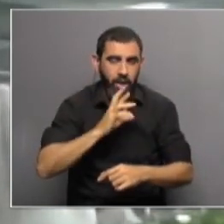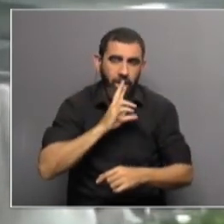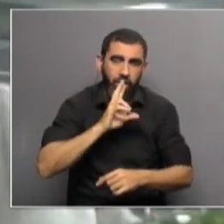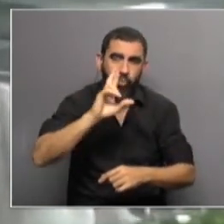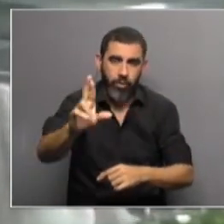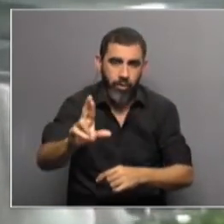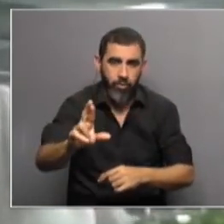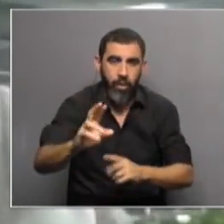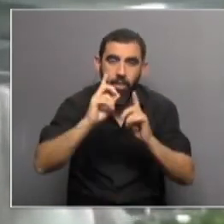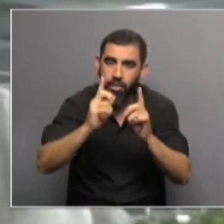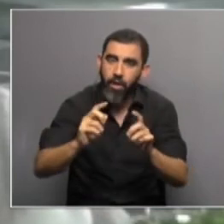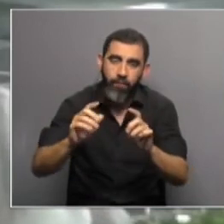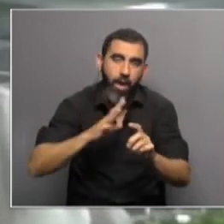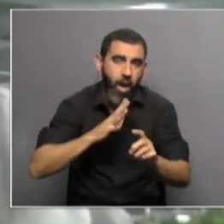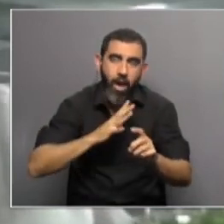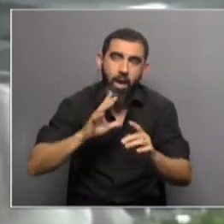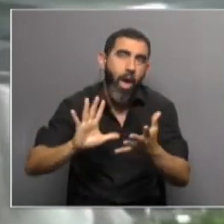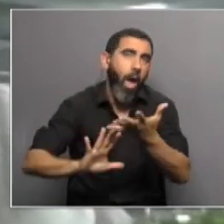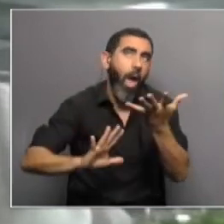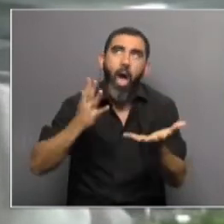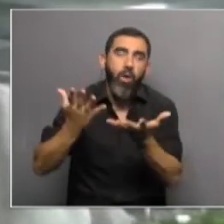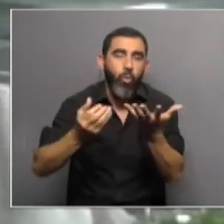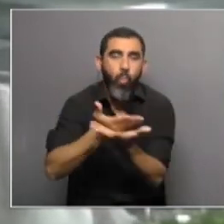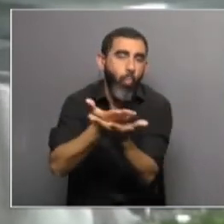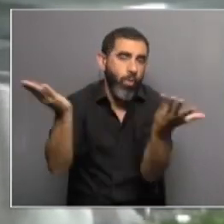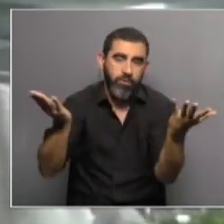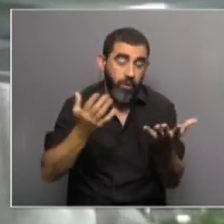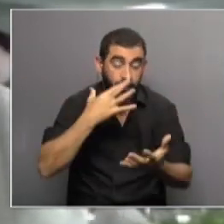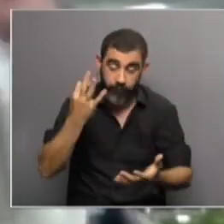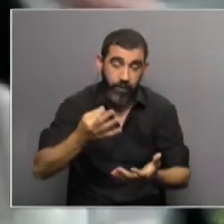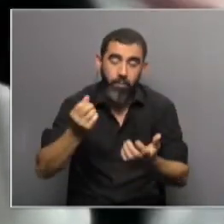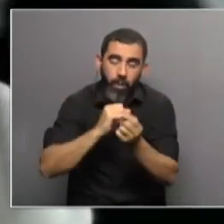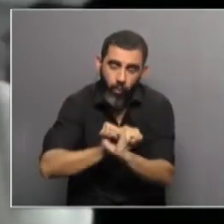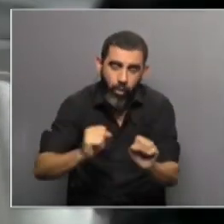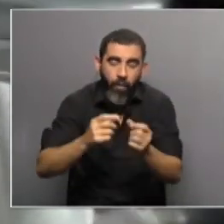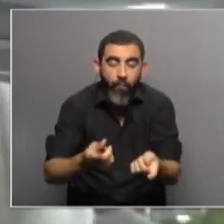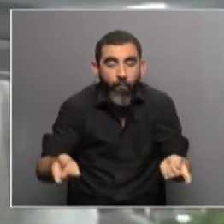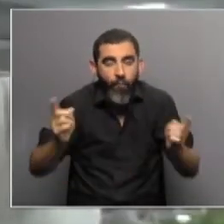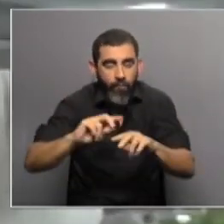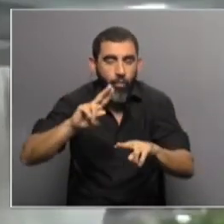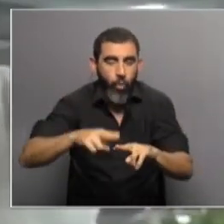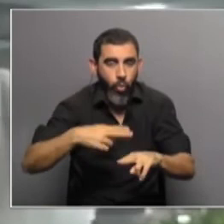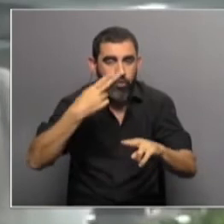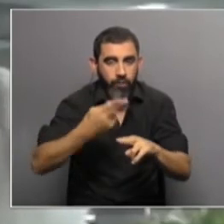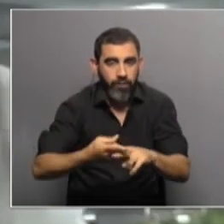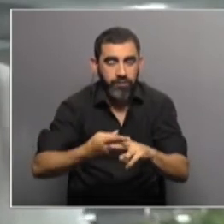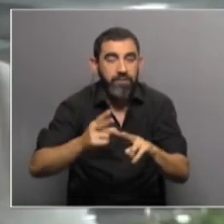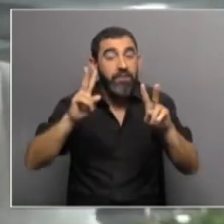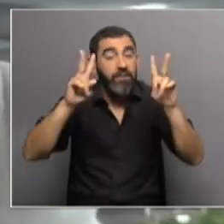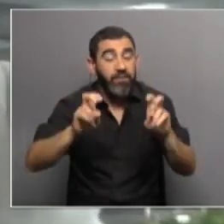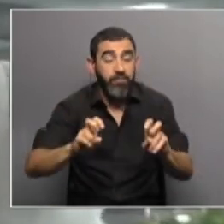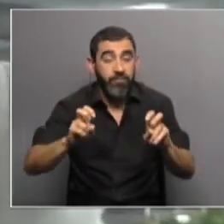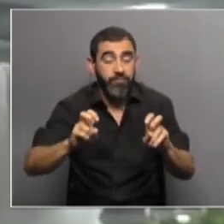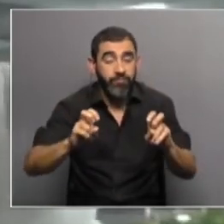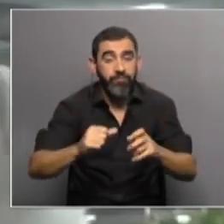resultado y tiene que haber una señal para poder volver a encaminar el tema de